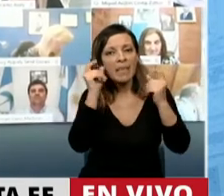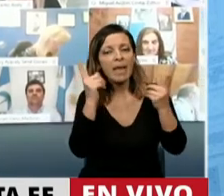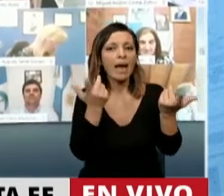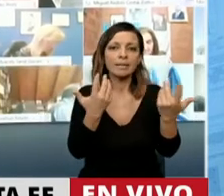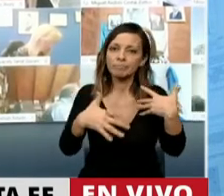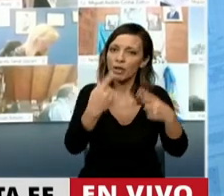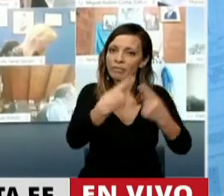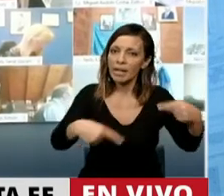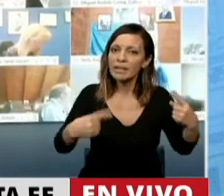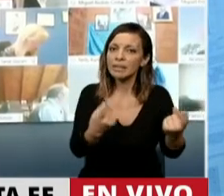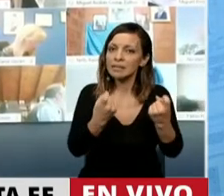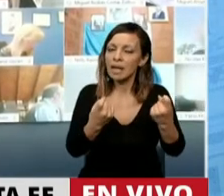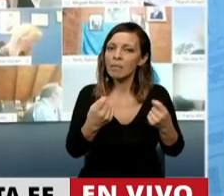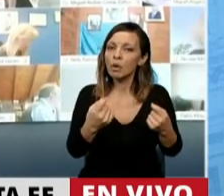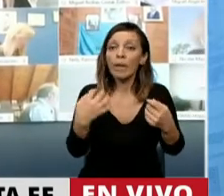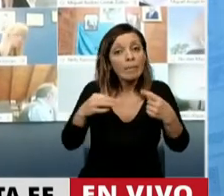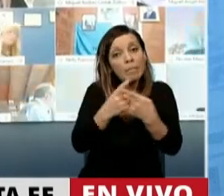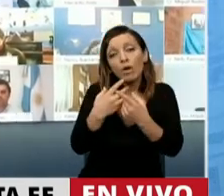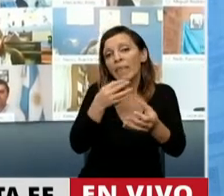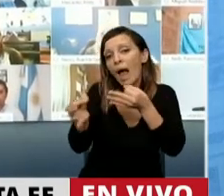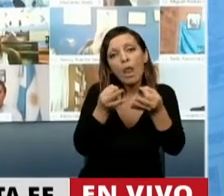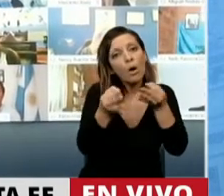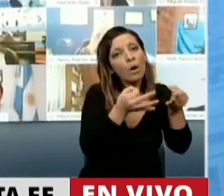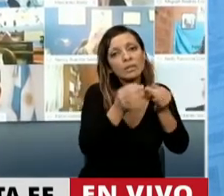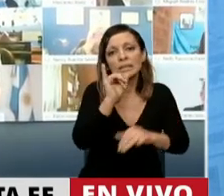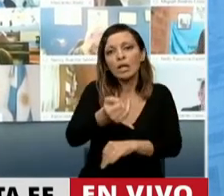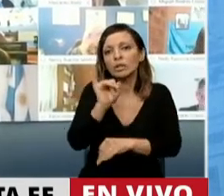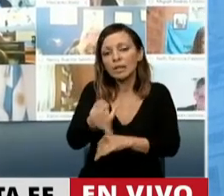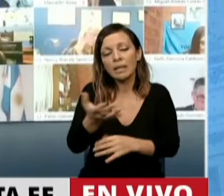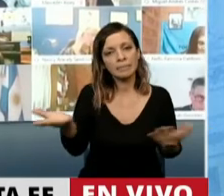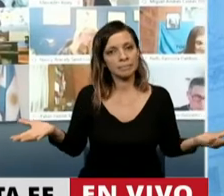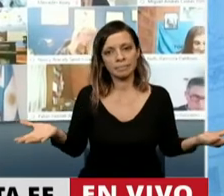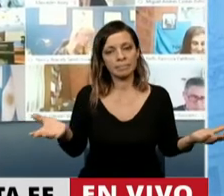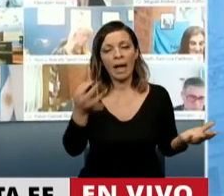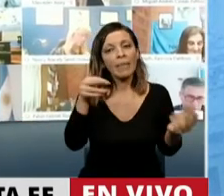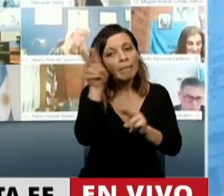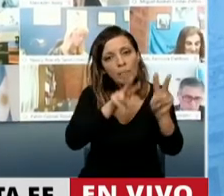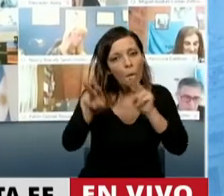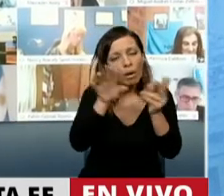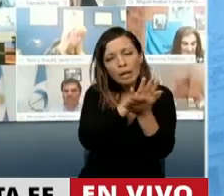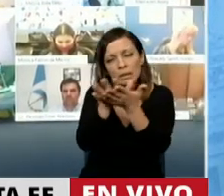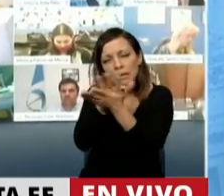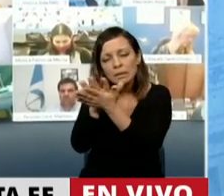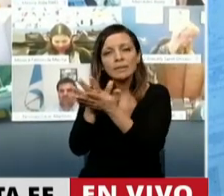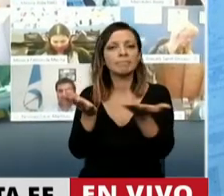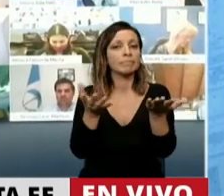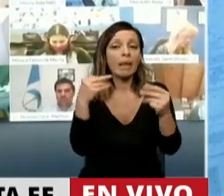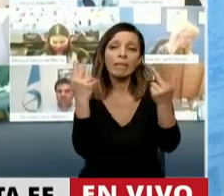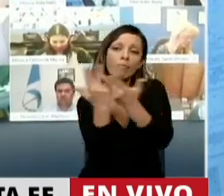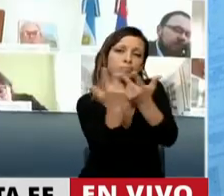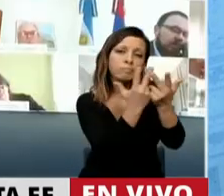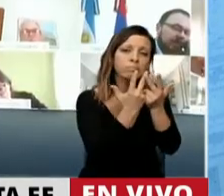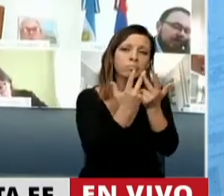Y es cierto, hay que empujar el diálogo. Mientras tanto hay que buscar salidas. Hay que hablar de